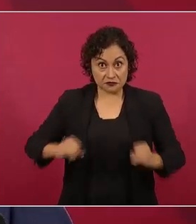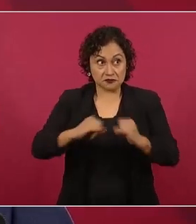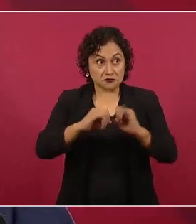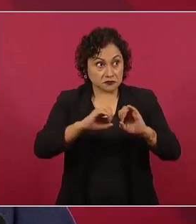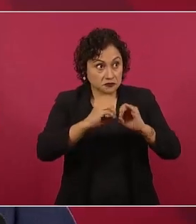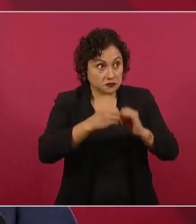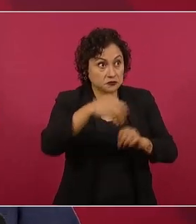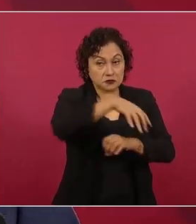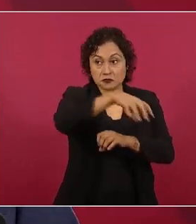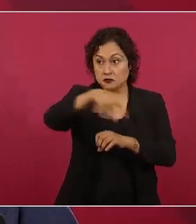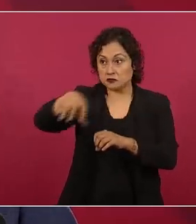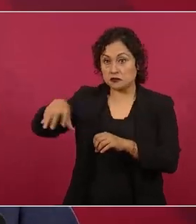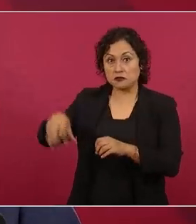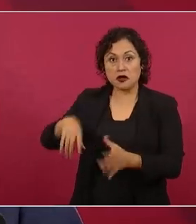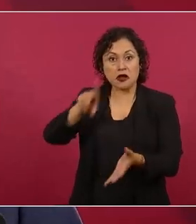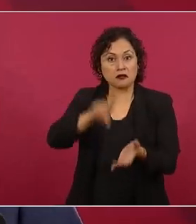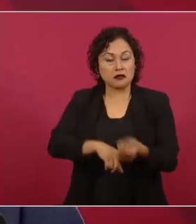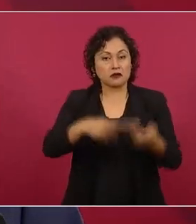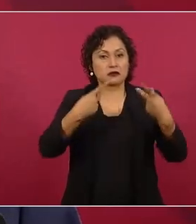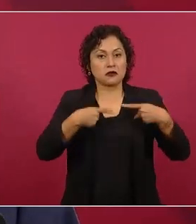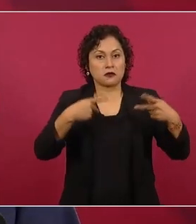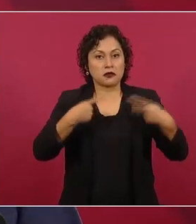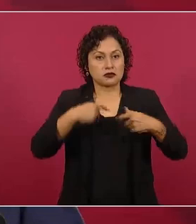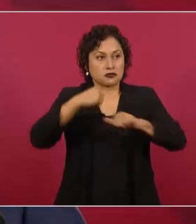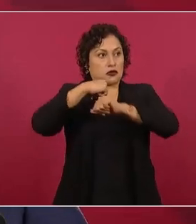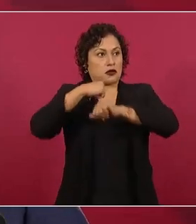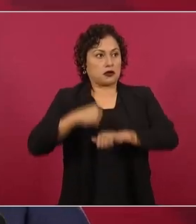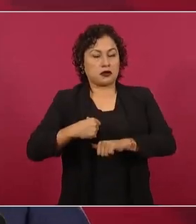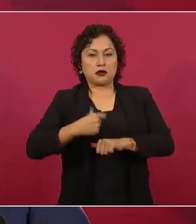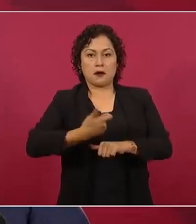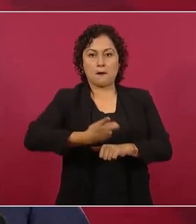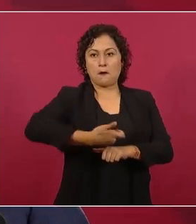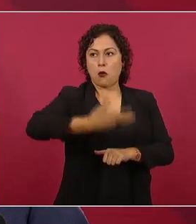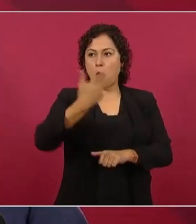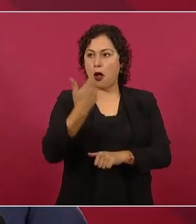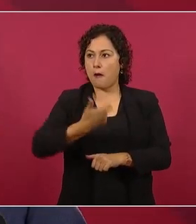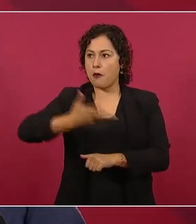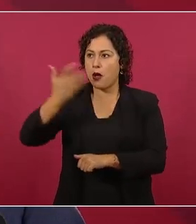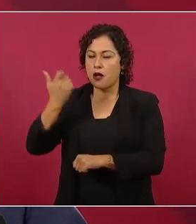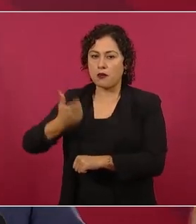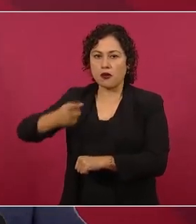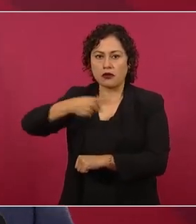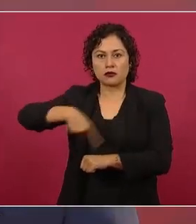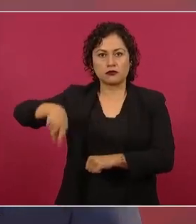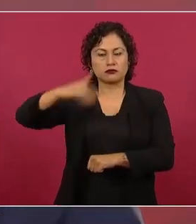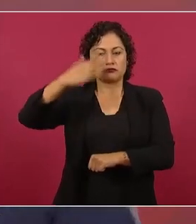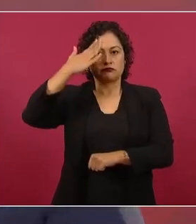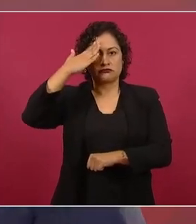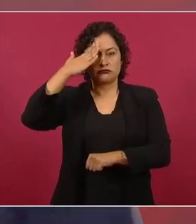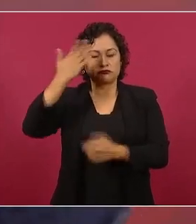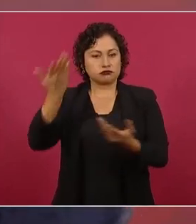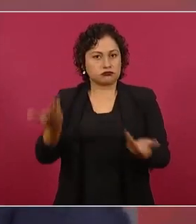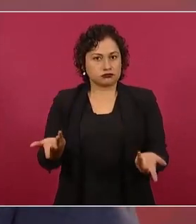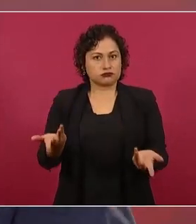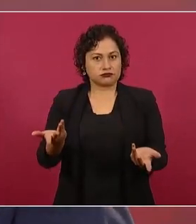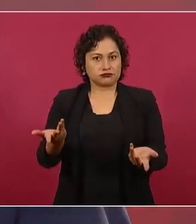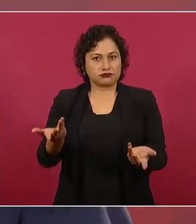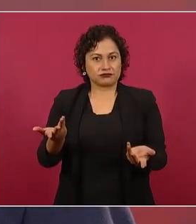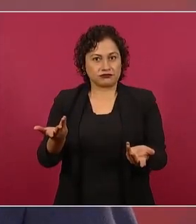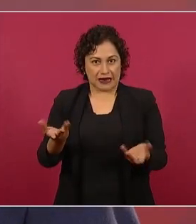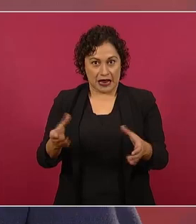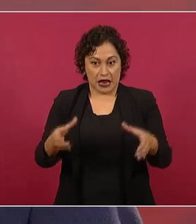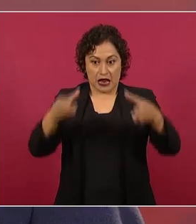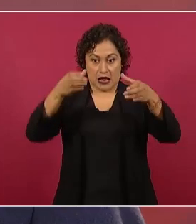Y además se reproduce del mismo esquema en los estados.